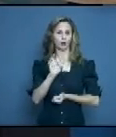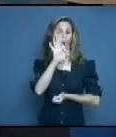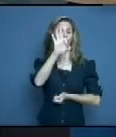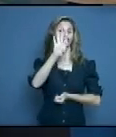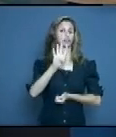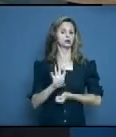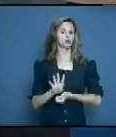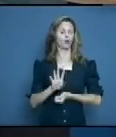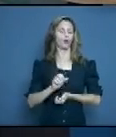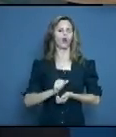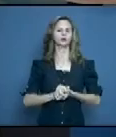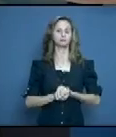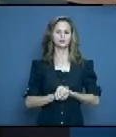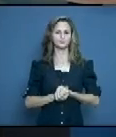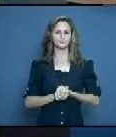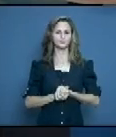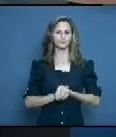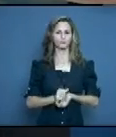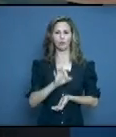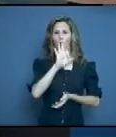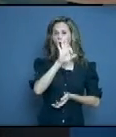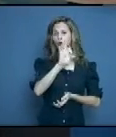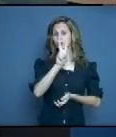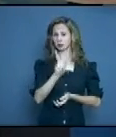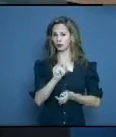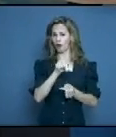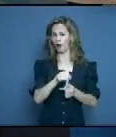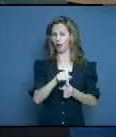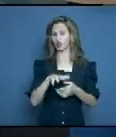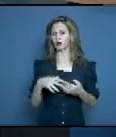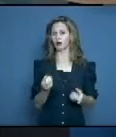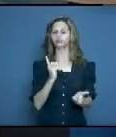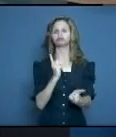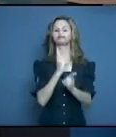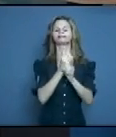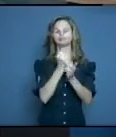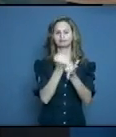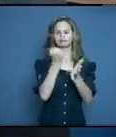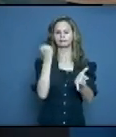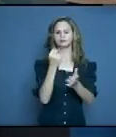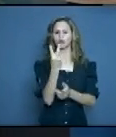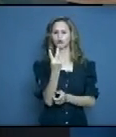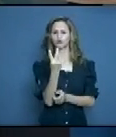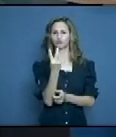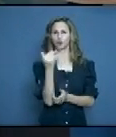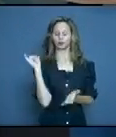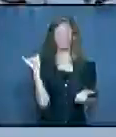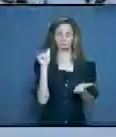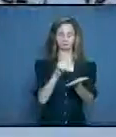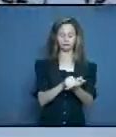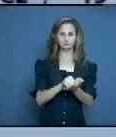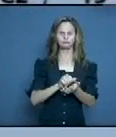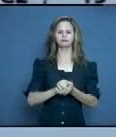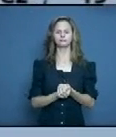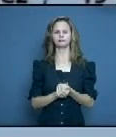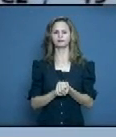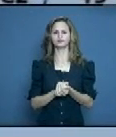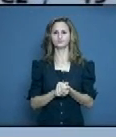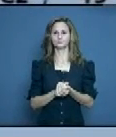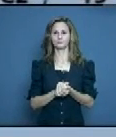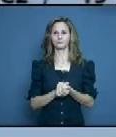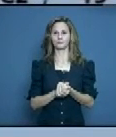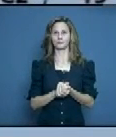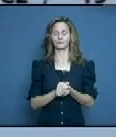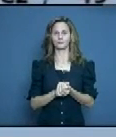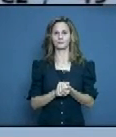positivos, de ellos 82 son contactos de casos confirmados y dos pacientes importados. Área de salud, Manuel Díaz